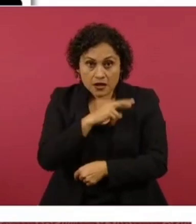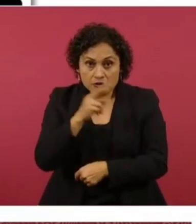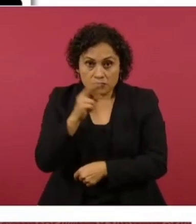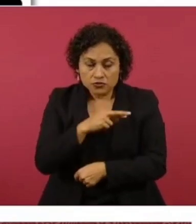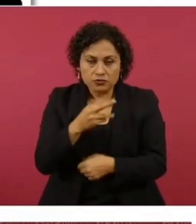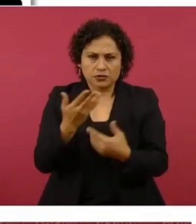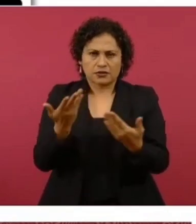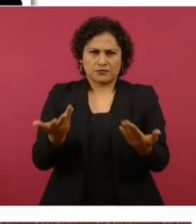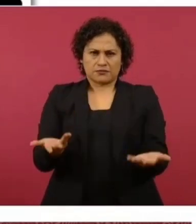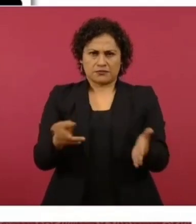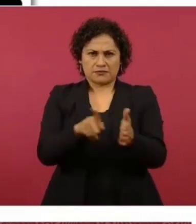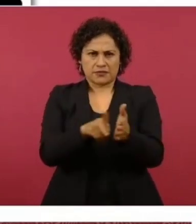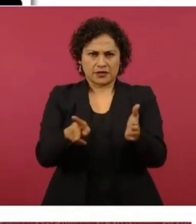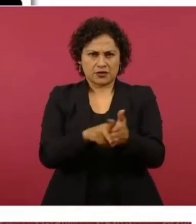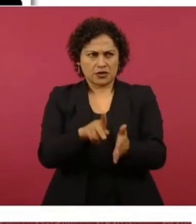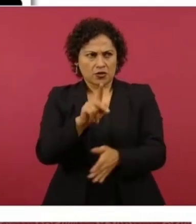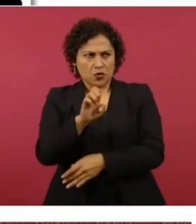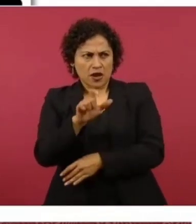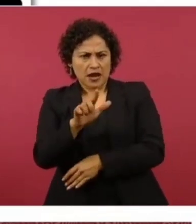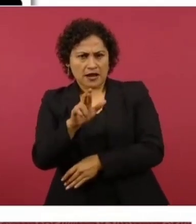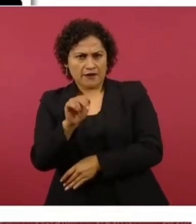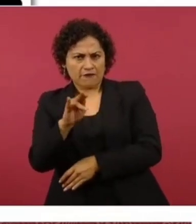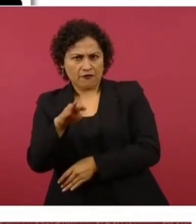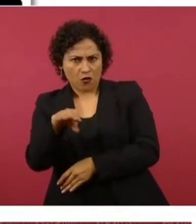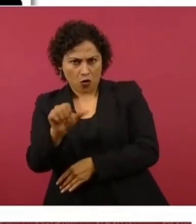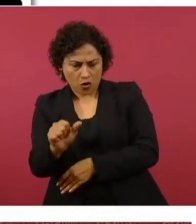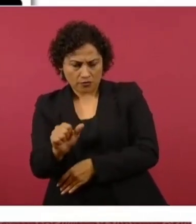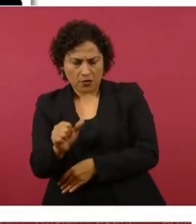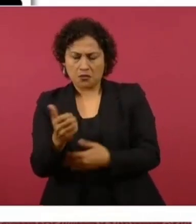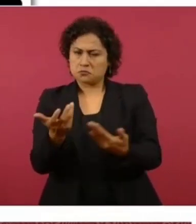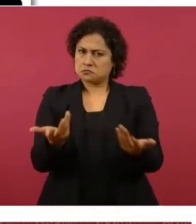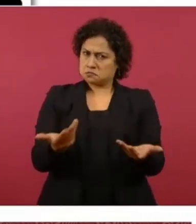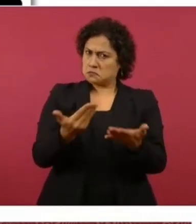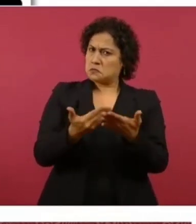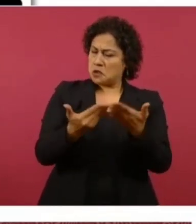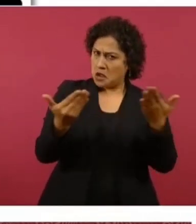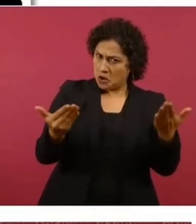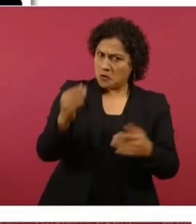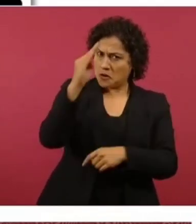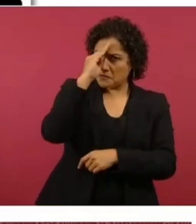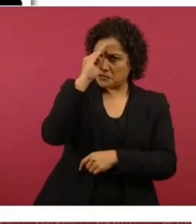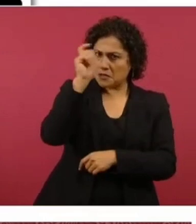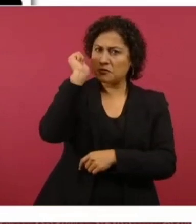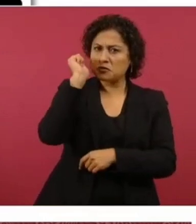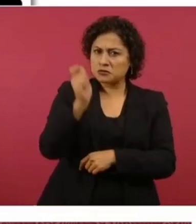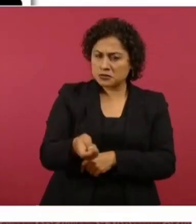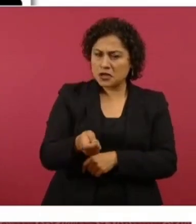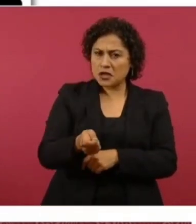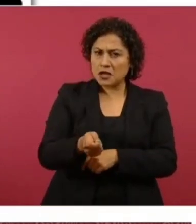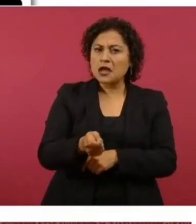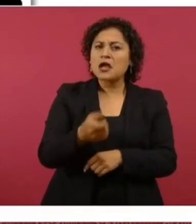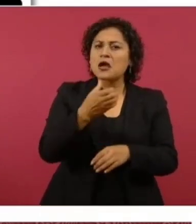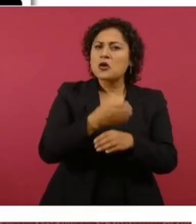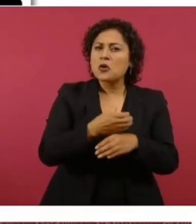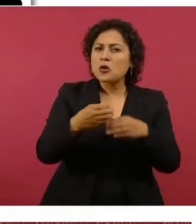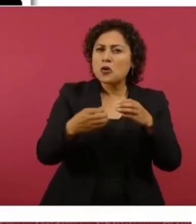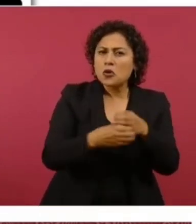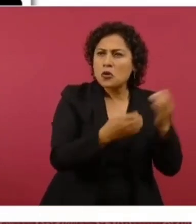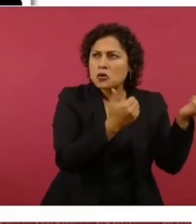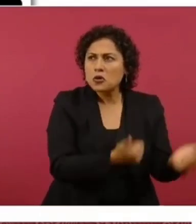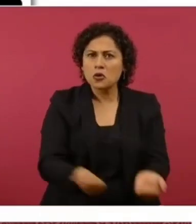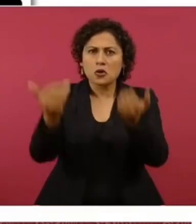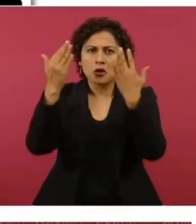Reforma, ahora podemos suponer que componentes volaran a Rusia. Aquí vemos en la